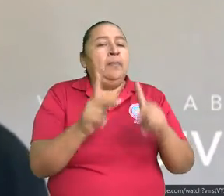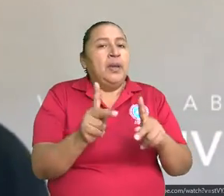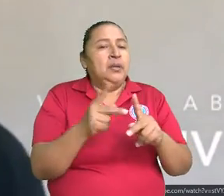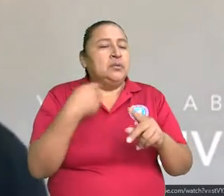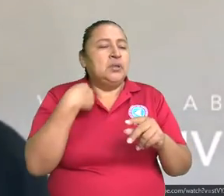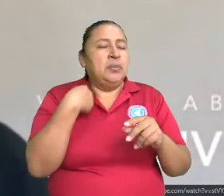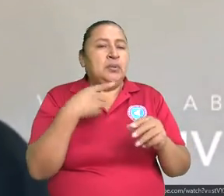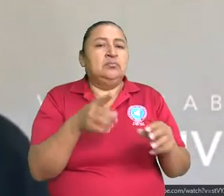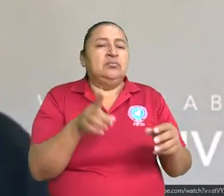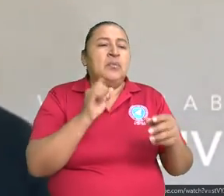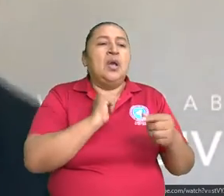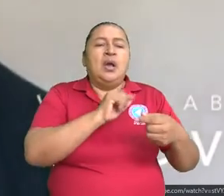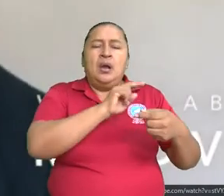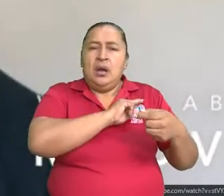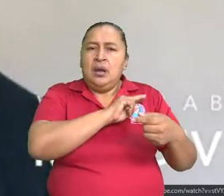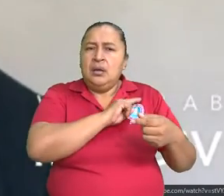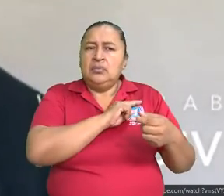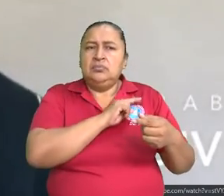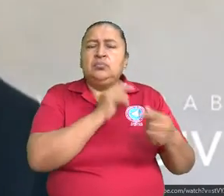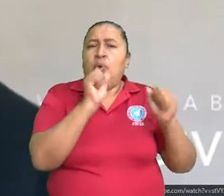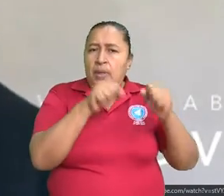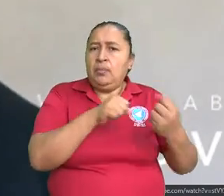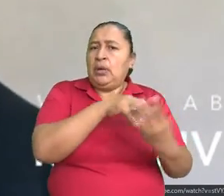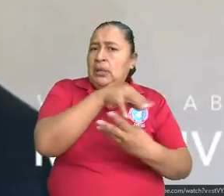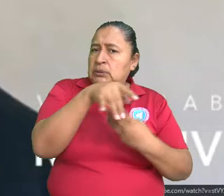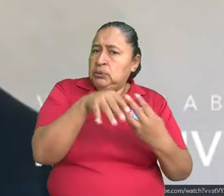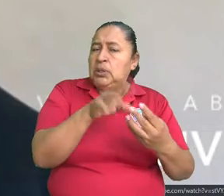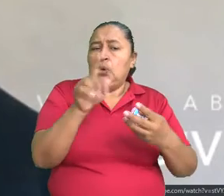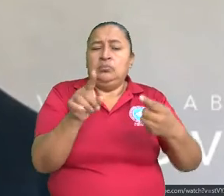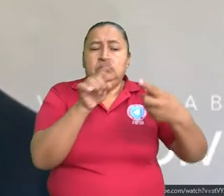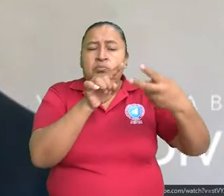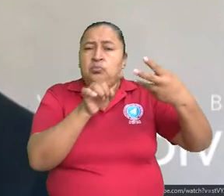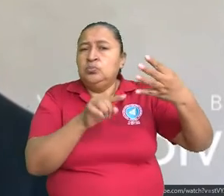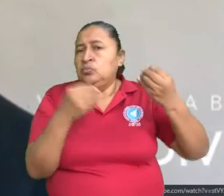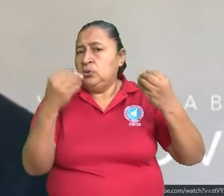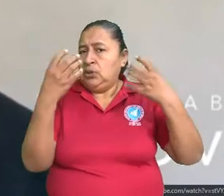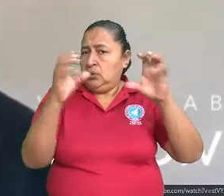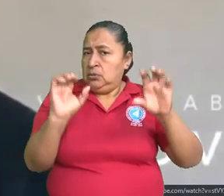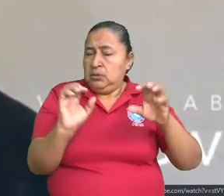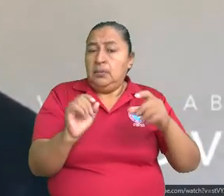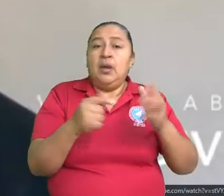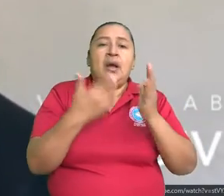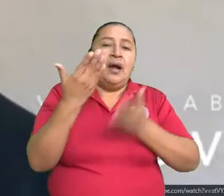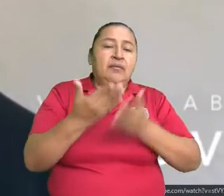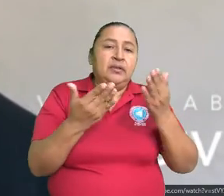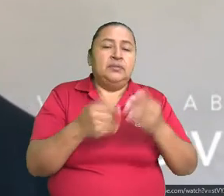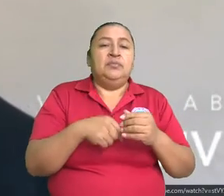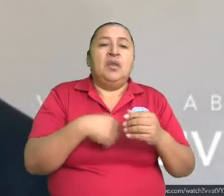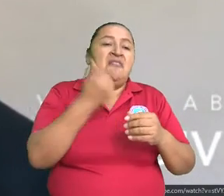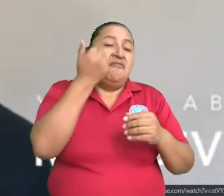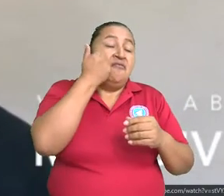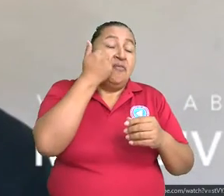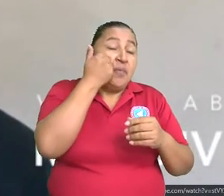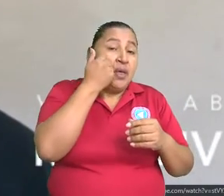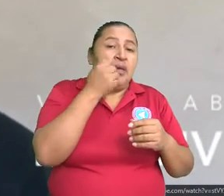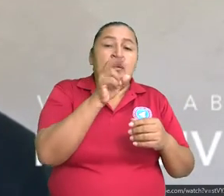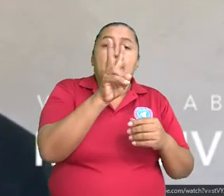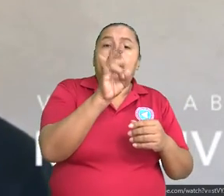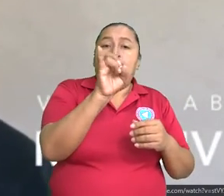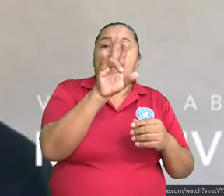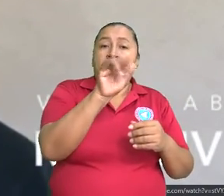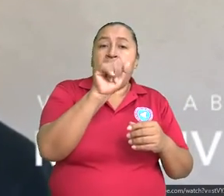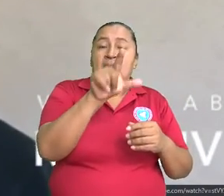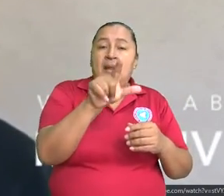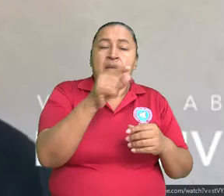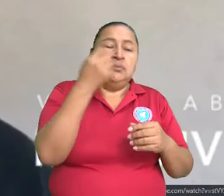ha asociado a muchos factores o a veces, pues, algo multifactorial. Por lo general, se asocia a infecciones virales, incluso, por ejemplo, por el